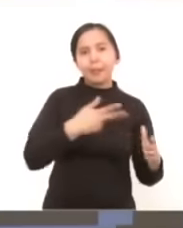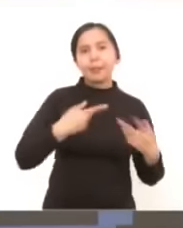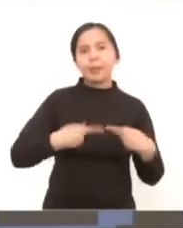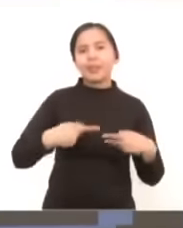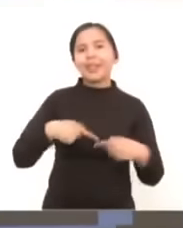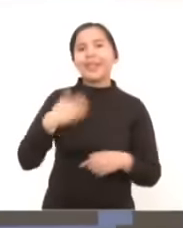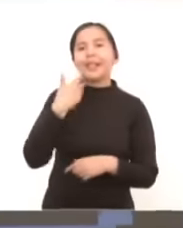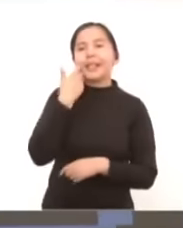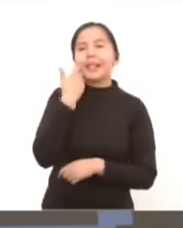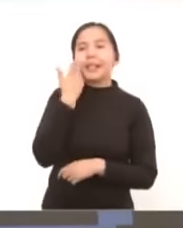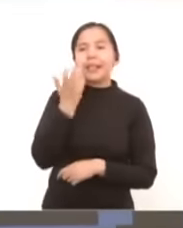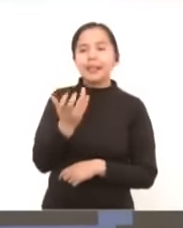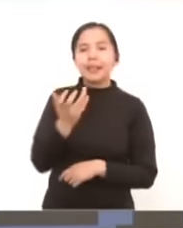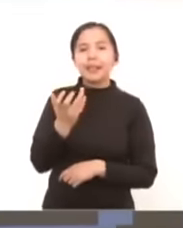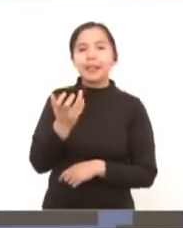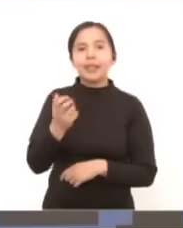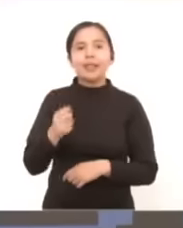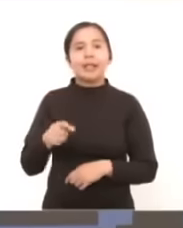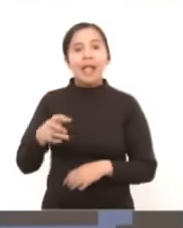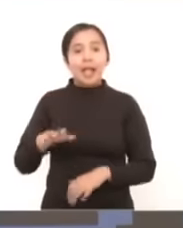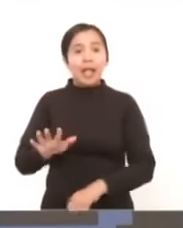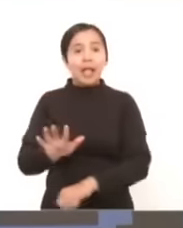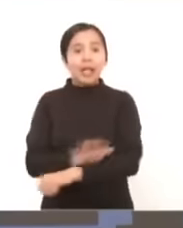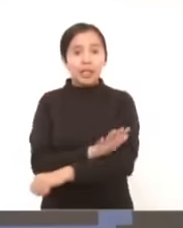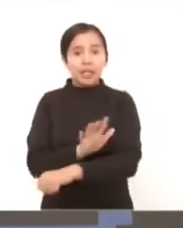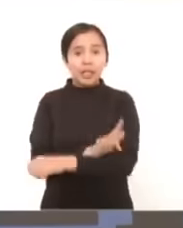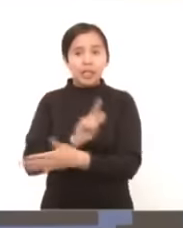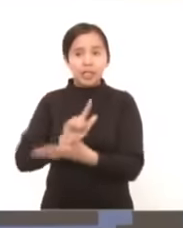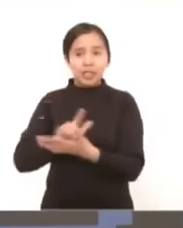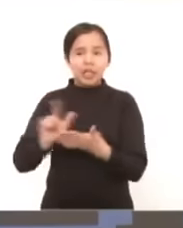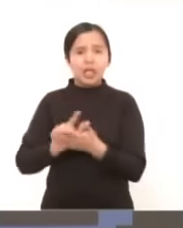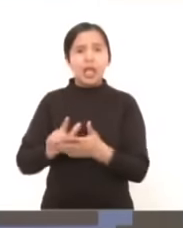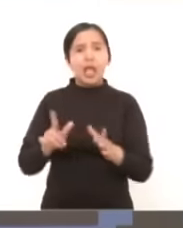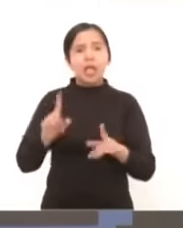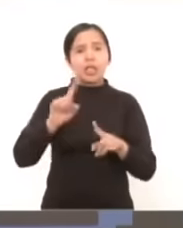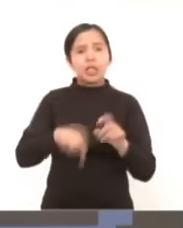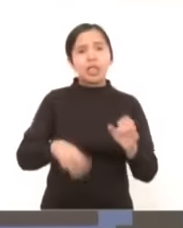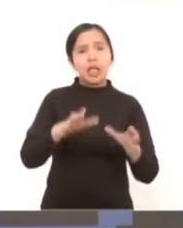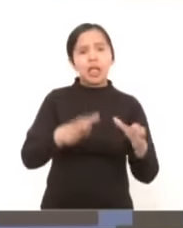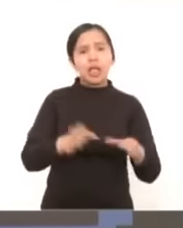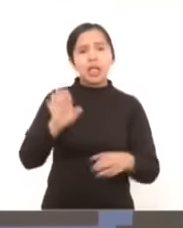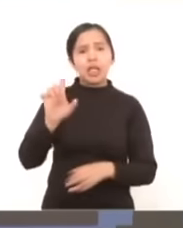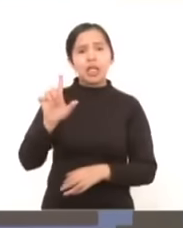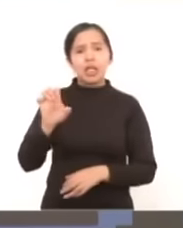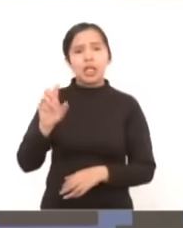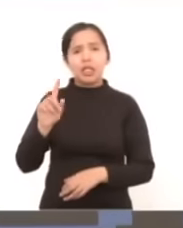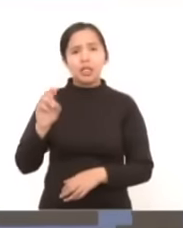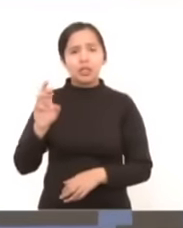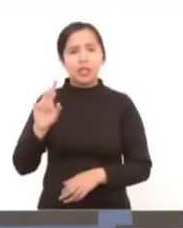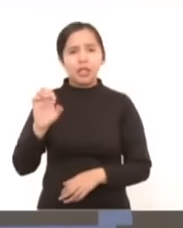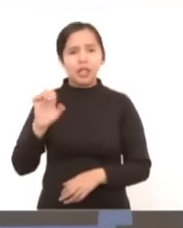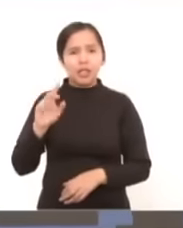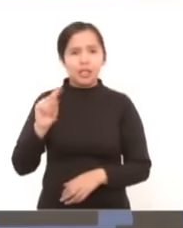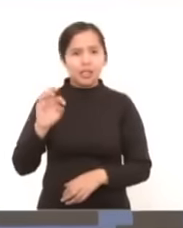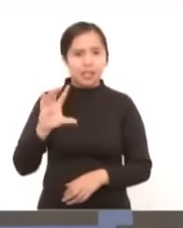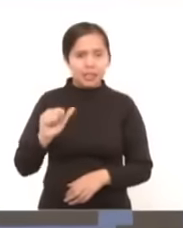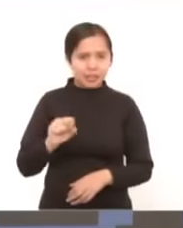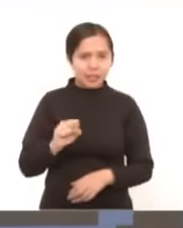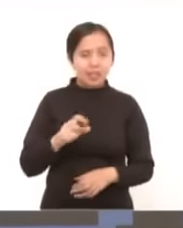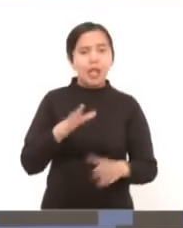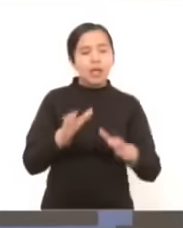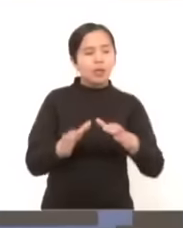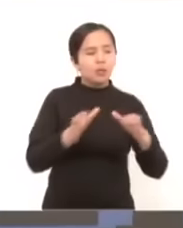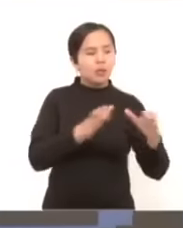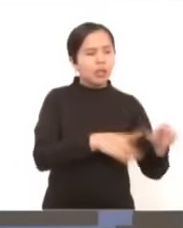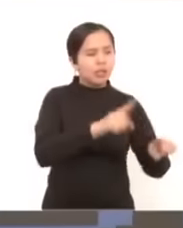del universo de las energías limpias las hidroeléctricas para irlas secando secando hacerlas